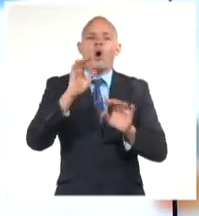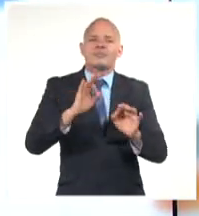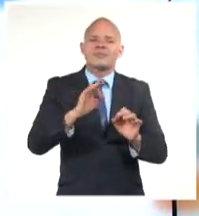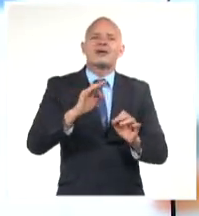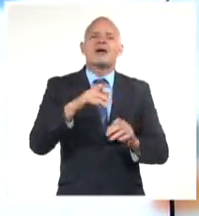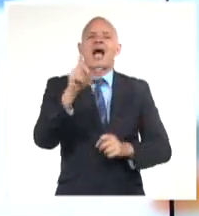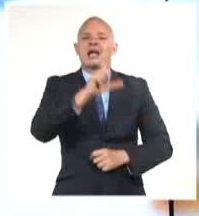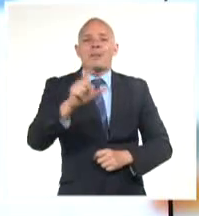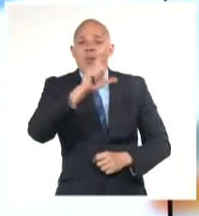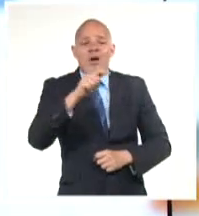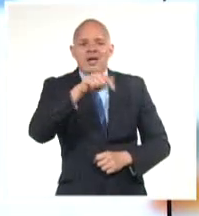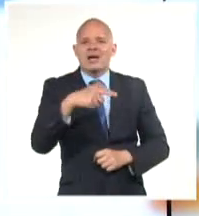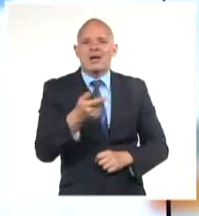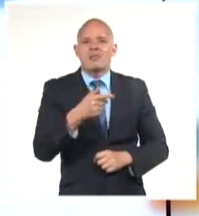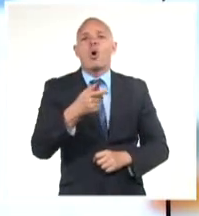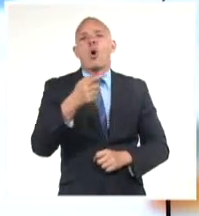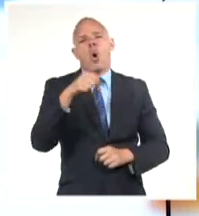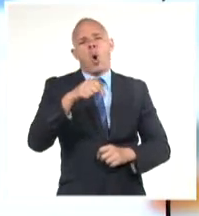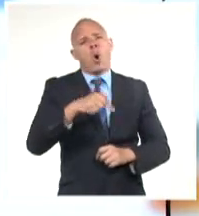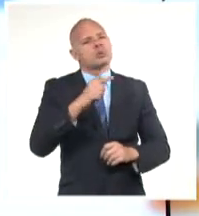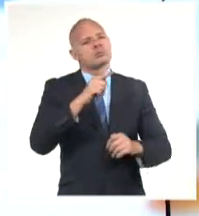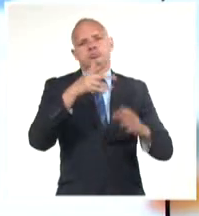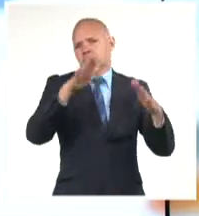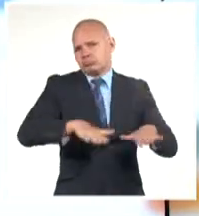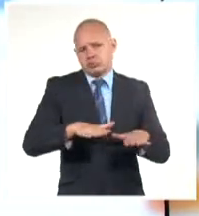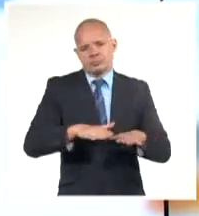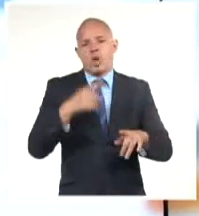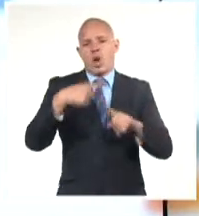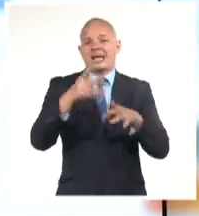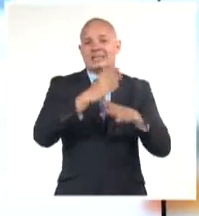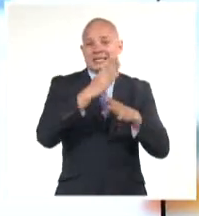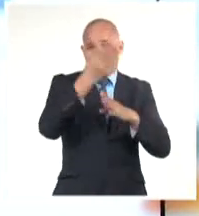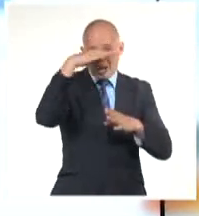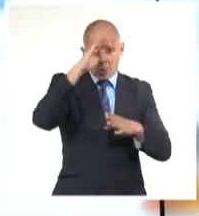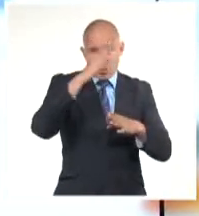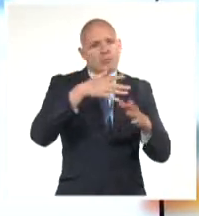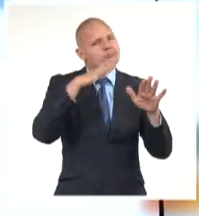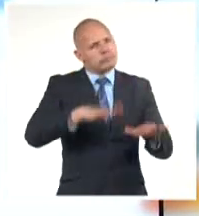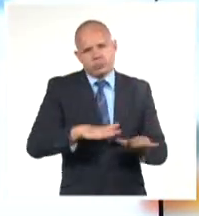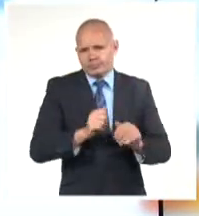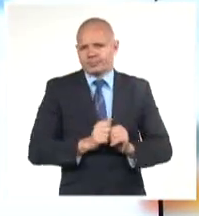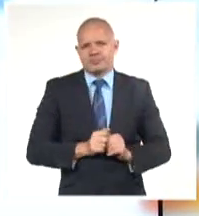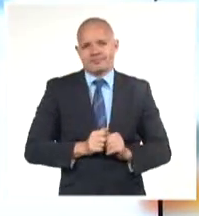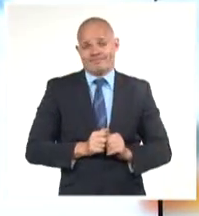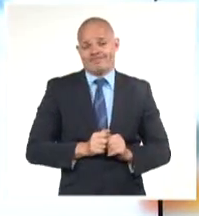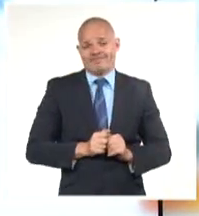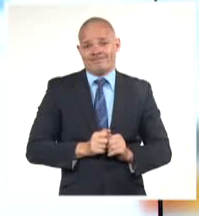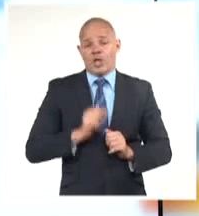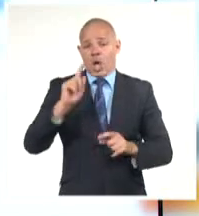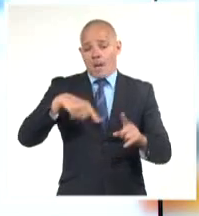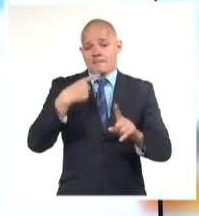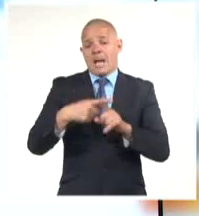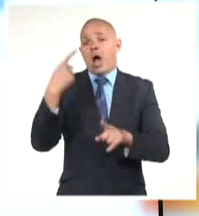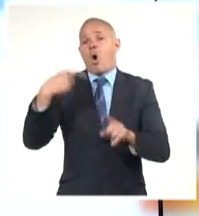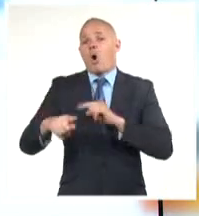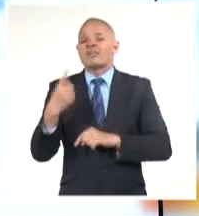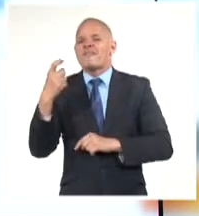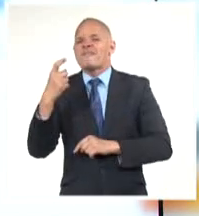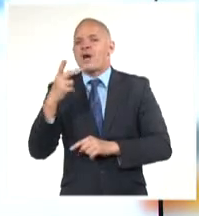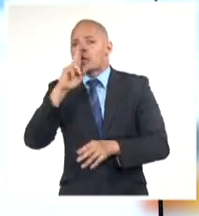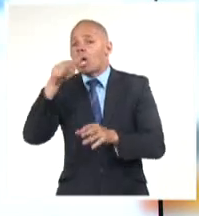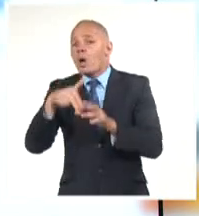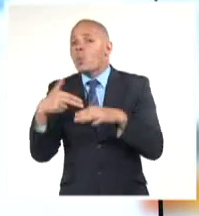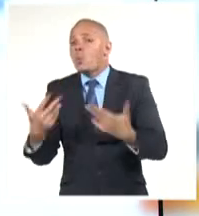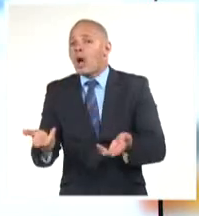la unidad de la Auto Parellada y también la 5 de la Rente en Santiago de Cuba. Pero además no operan por déficit de combustible